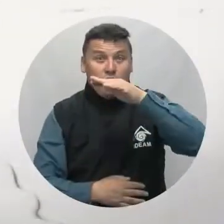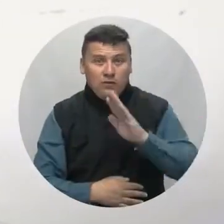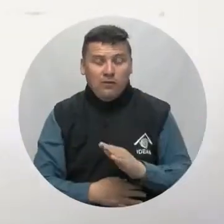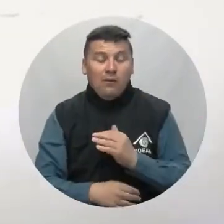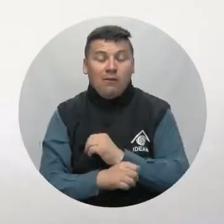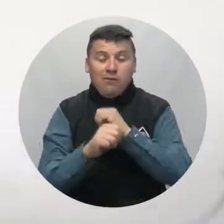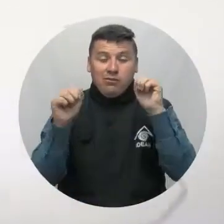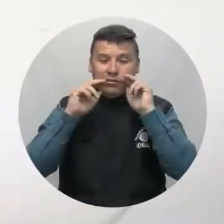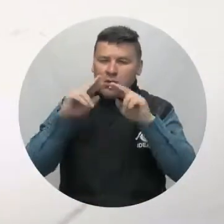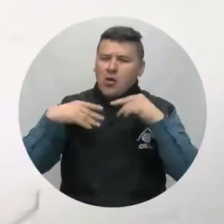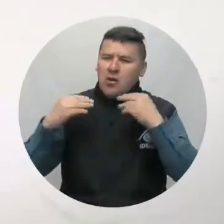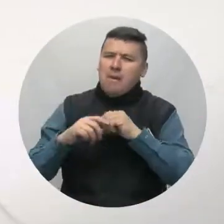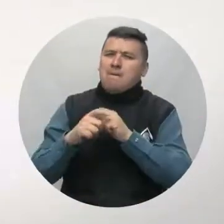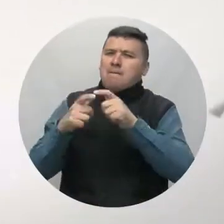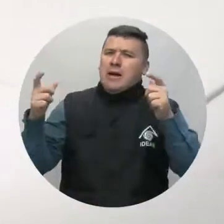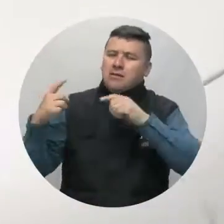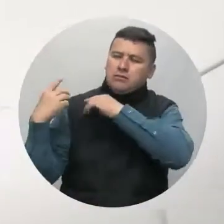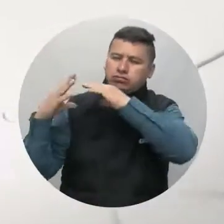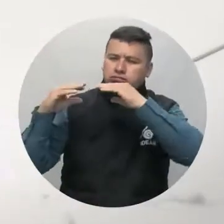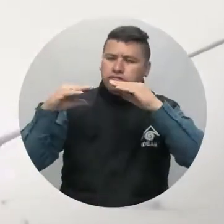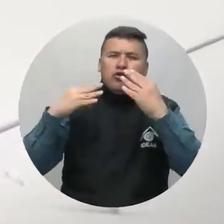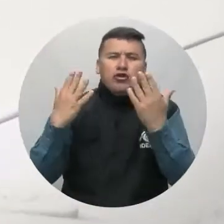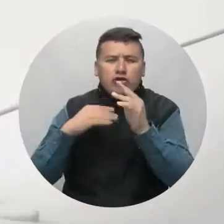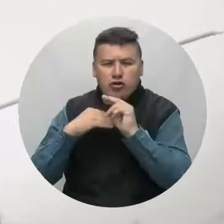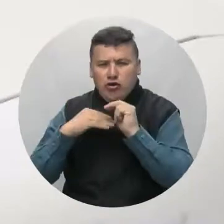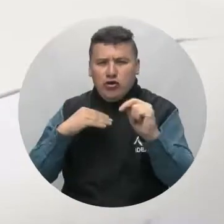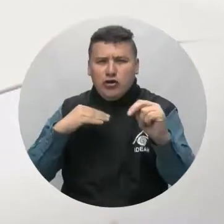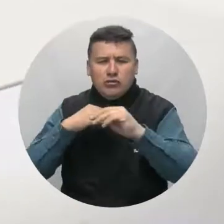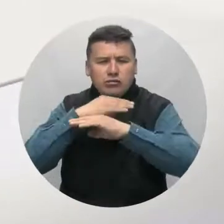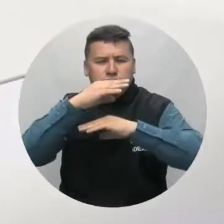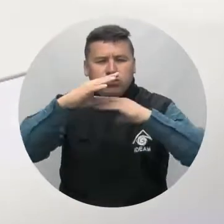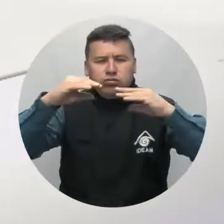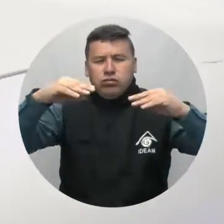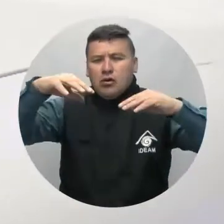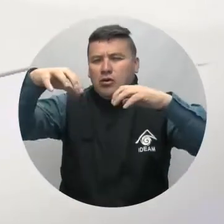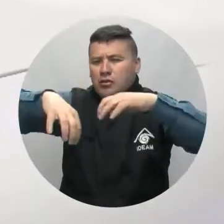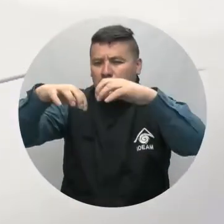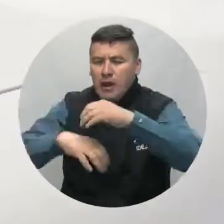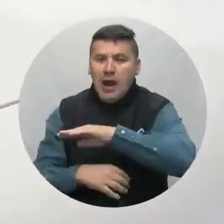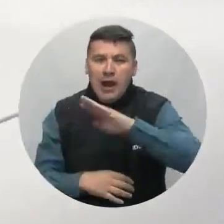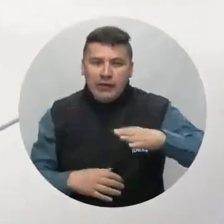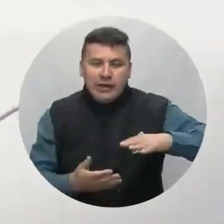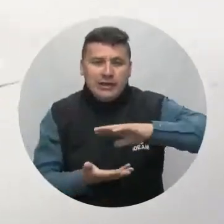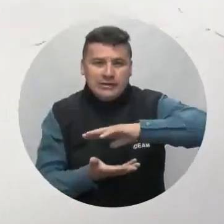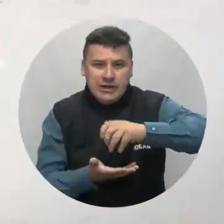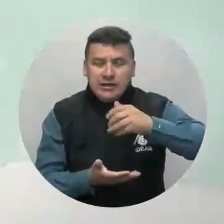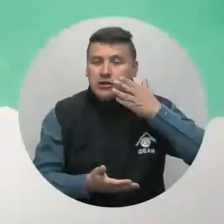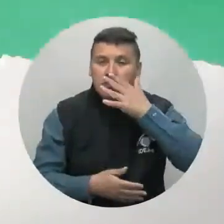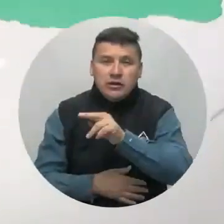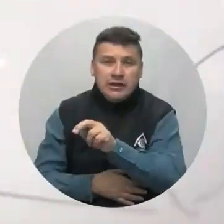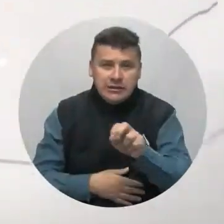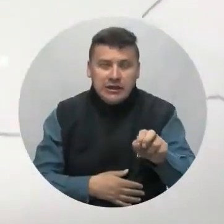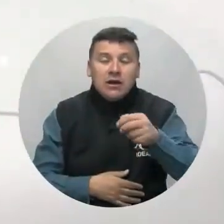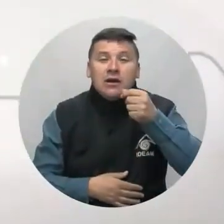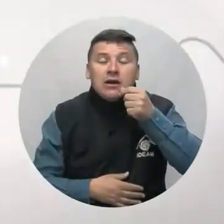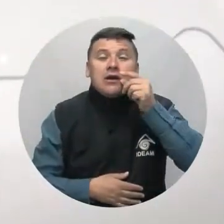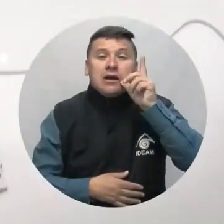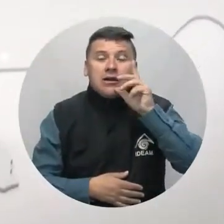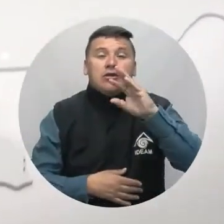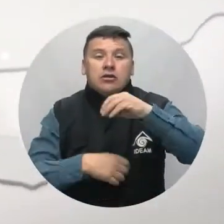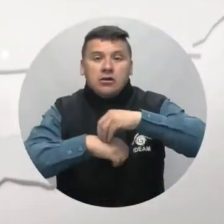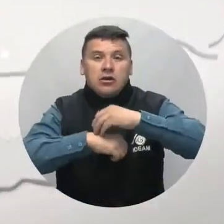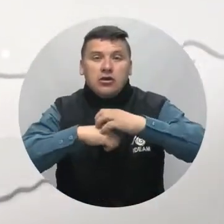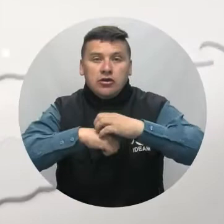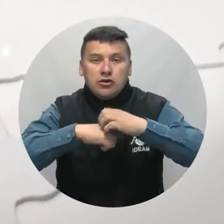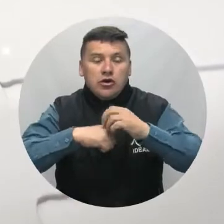amanecerán con mayor nubosidad especialmente al norte de la región y lluvias en zonas de Antioquia, Santander, Norte de Santander, Caldas y